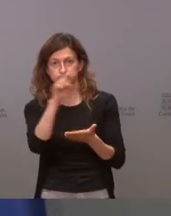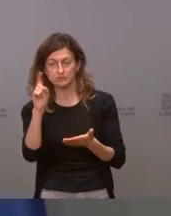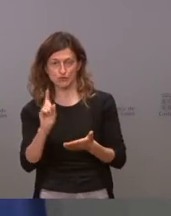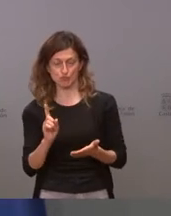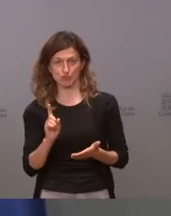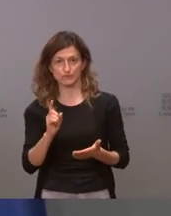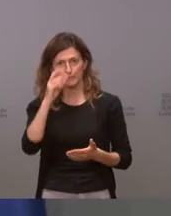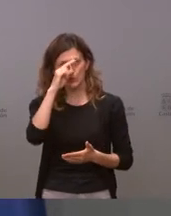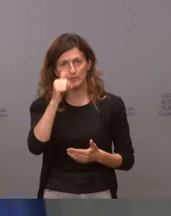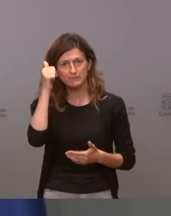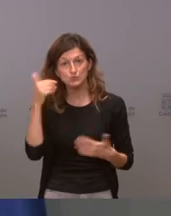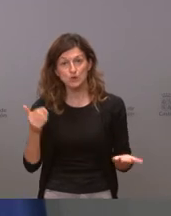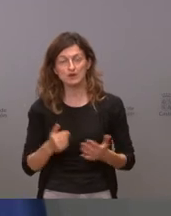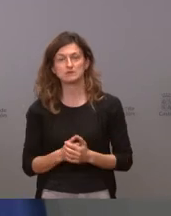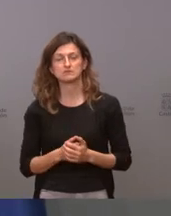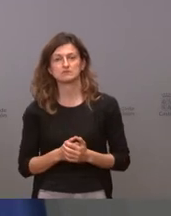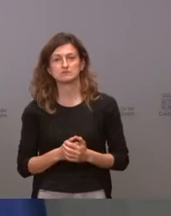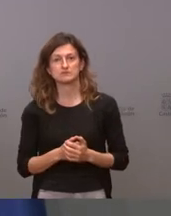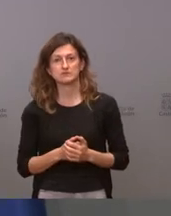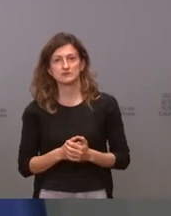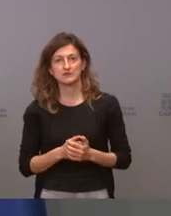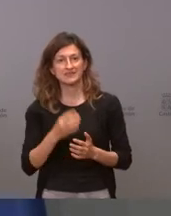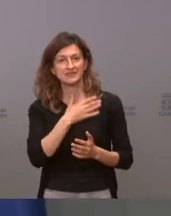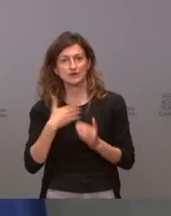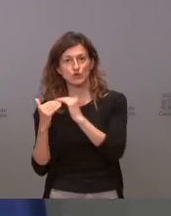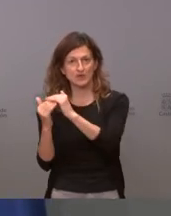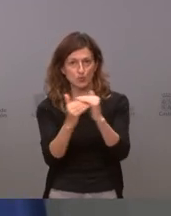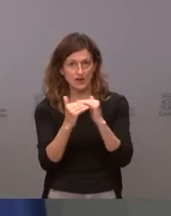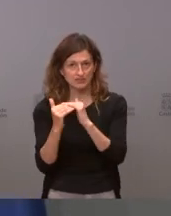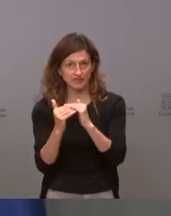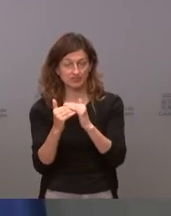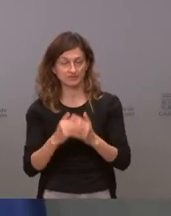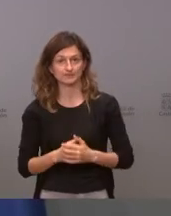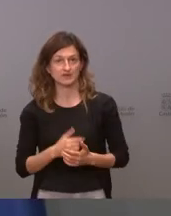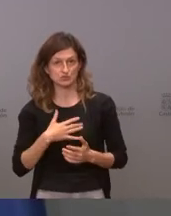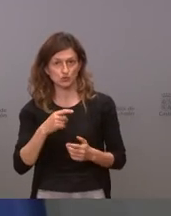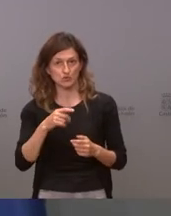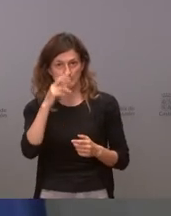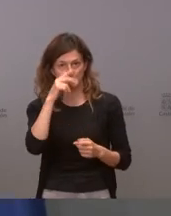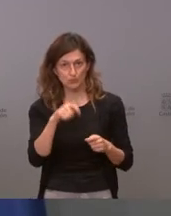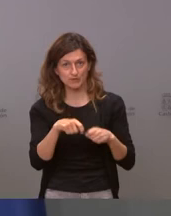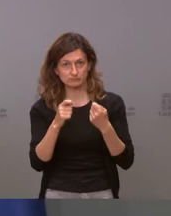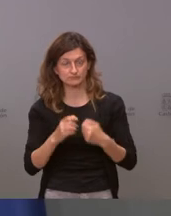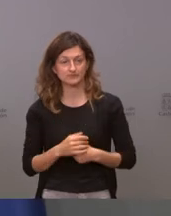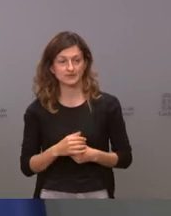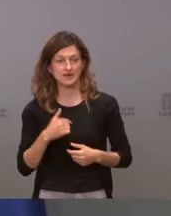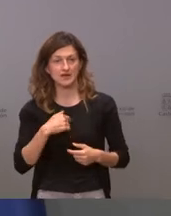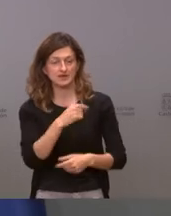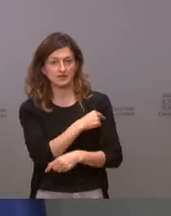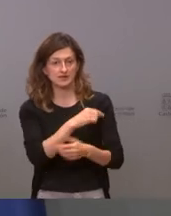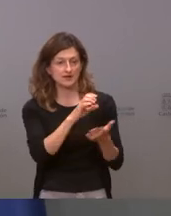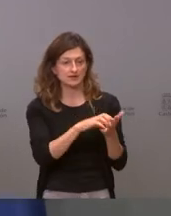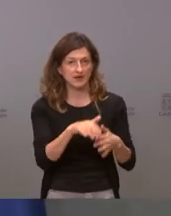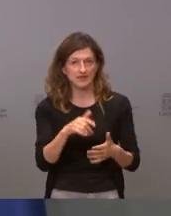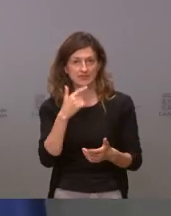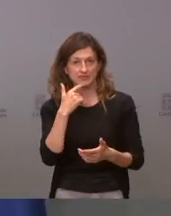preocupa que rompamos el principio de igualdad porque aquí no estamos vacunando castellanos y leoneses manchegos